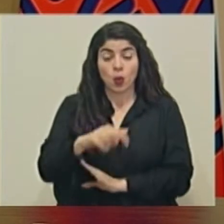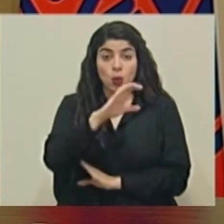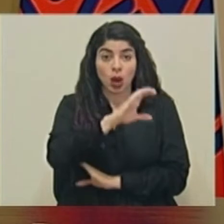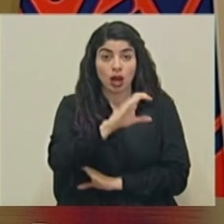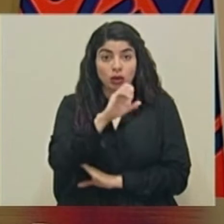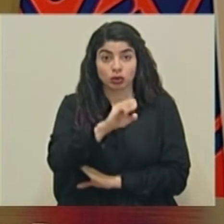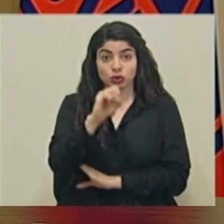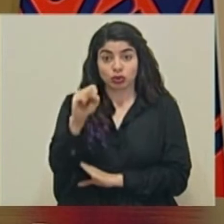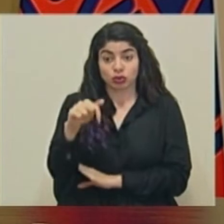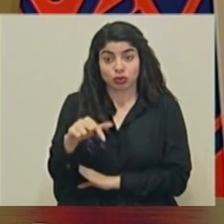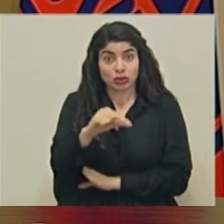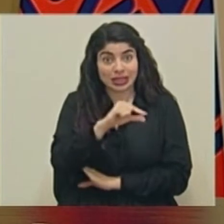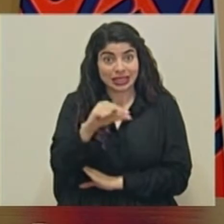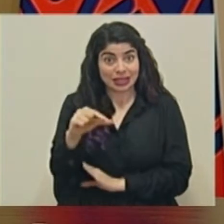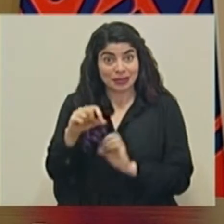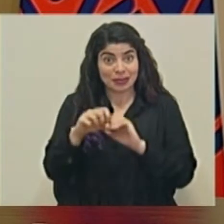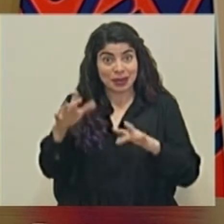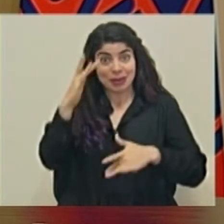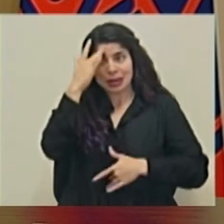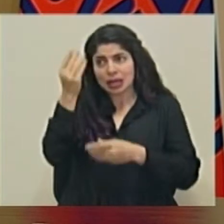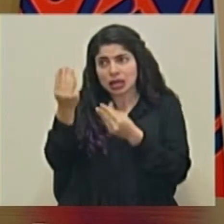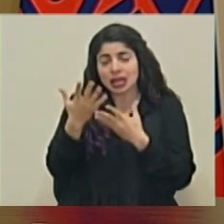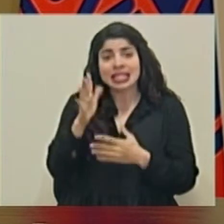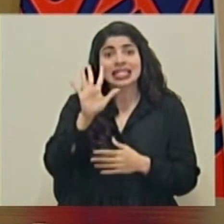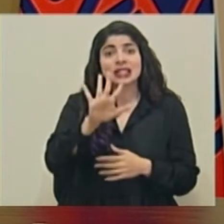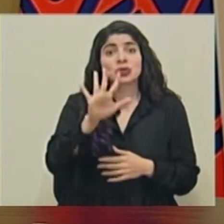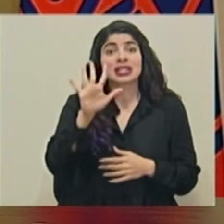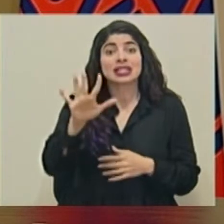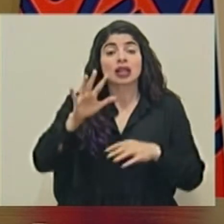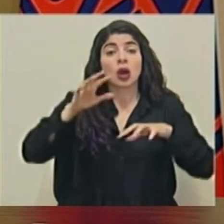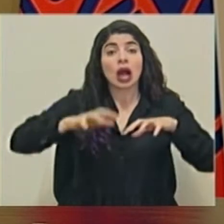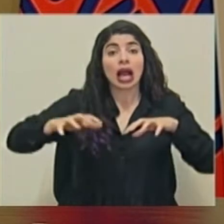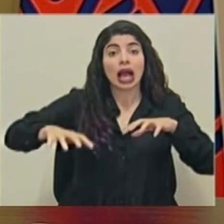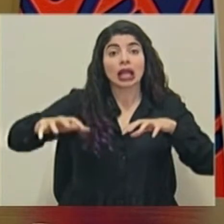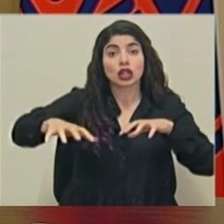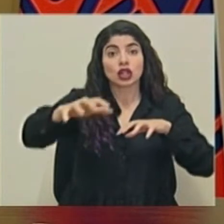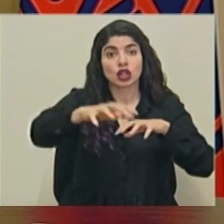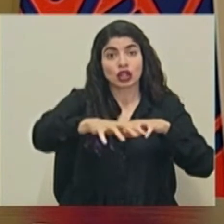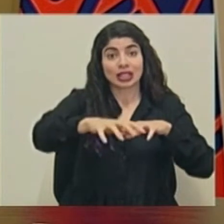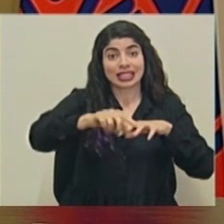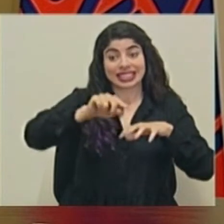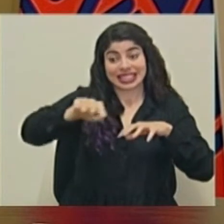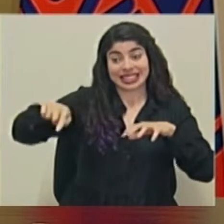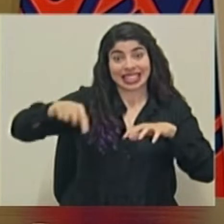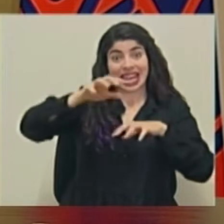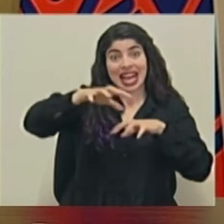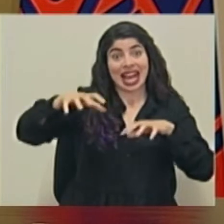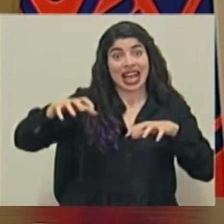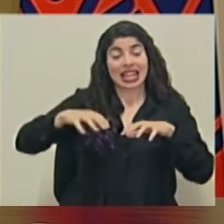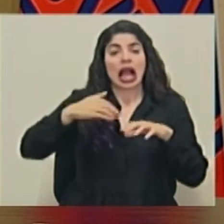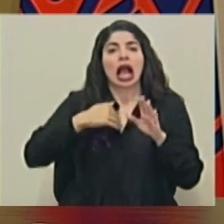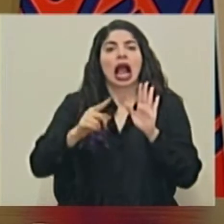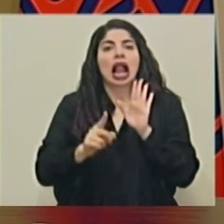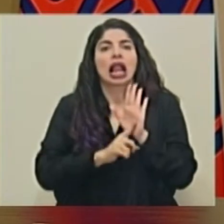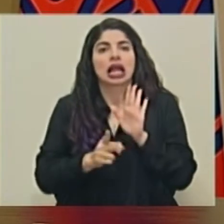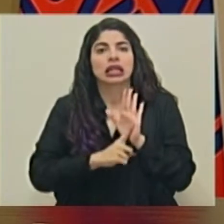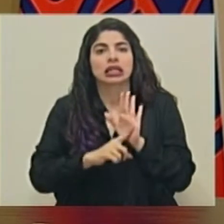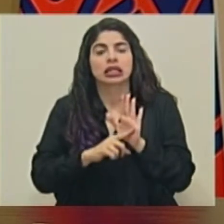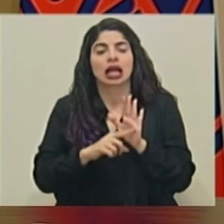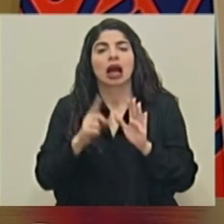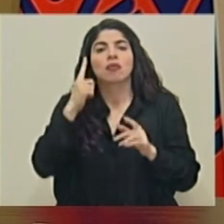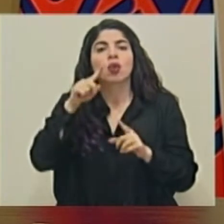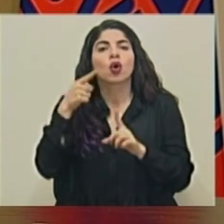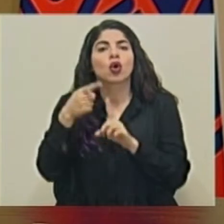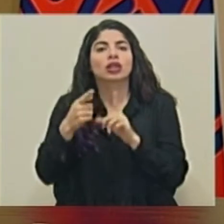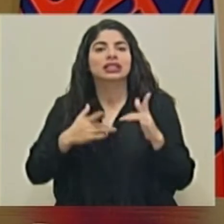Seguro Social, para esta semana epidemiológica, reporta 55 cantones que tienen alerta sindrómica. Recordemos